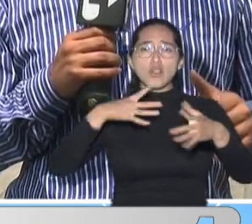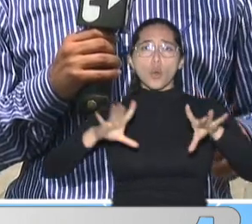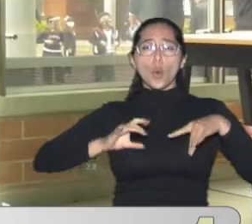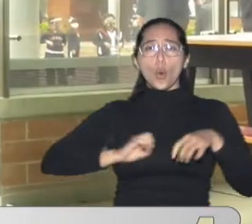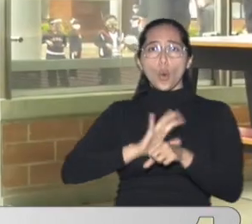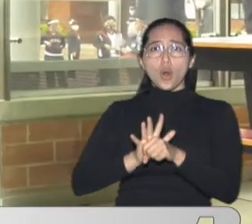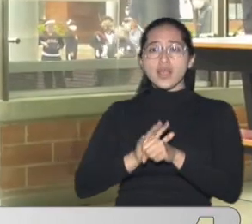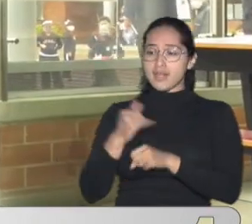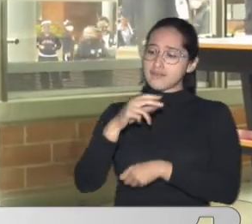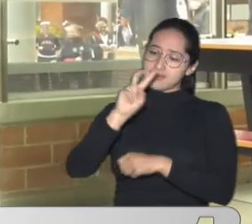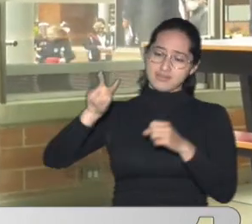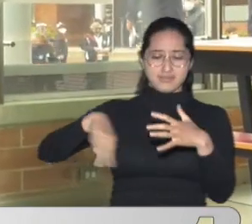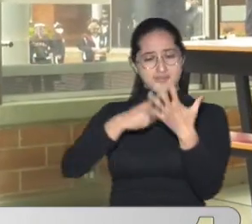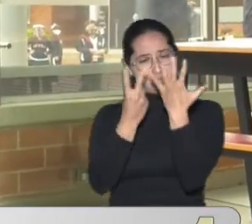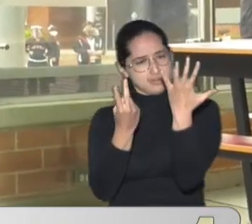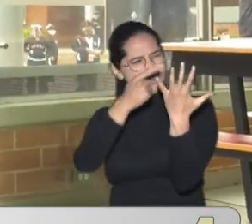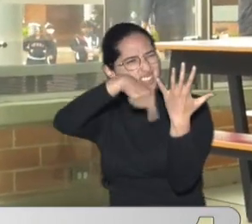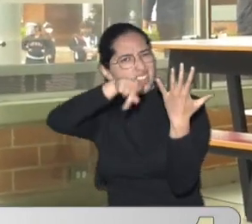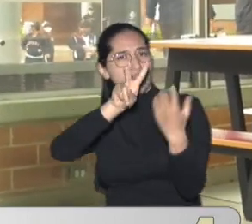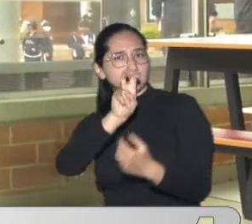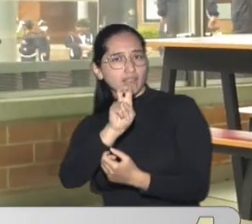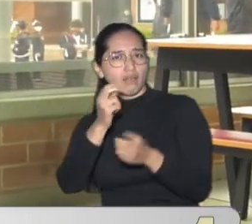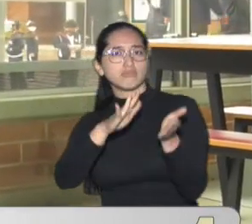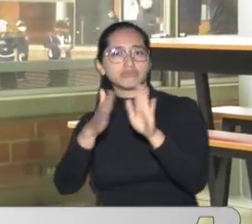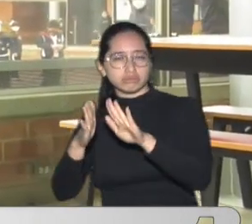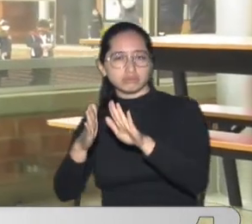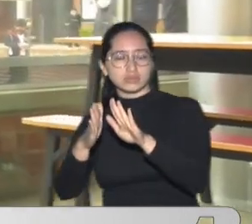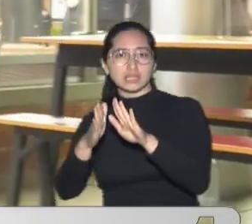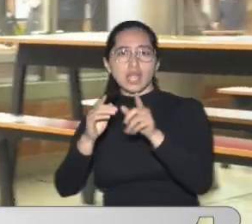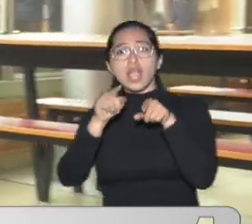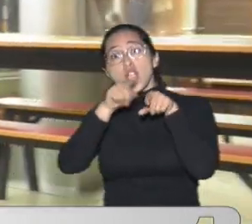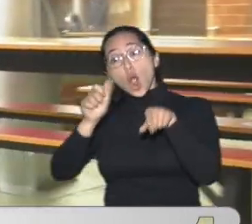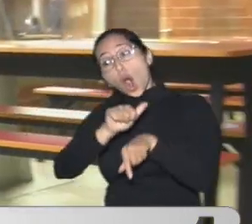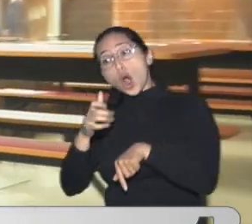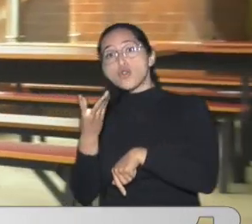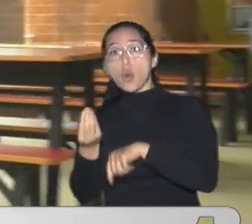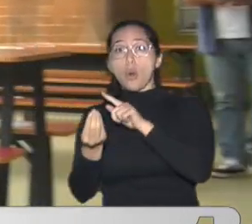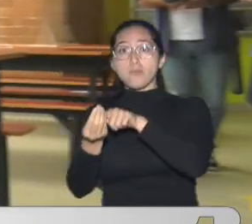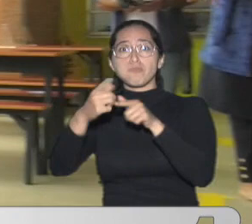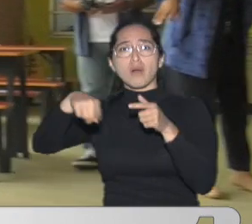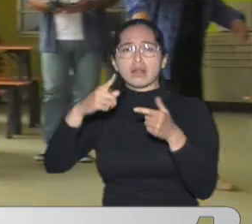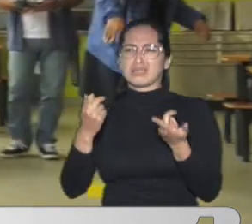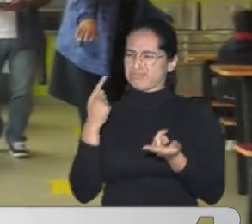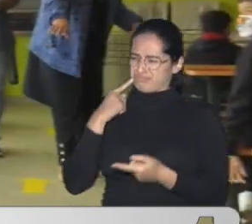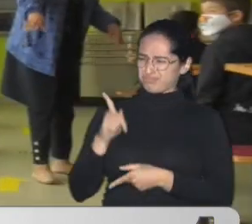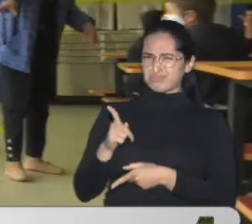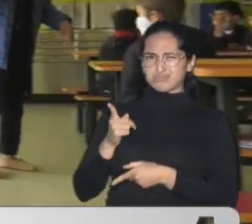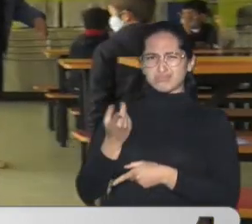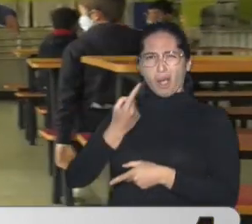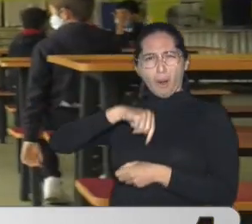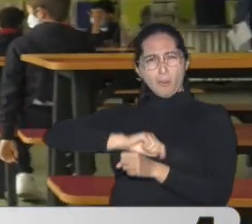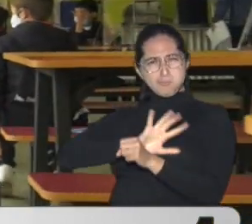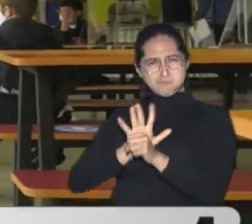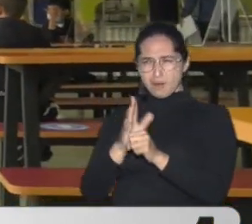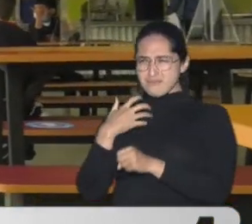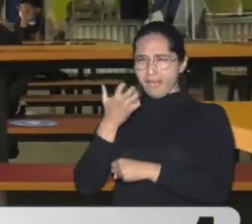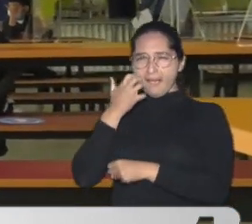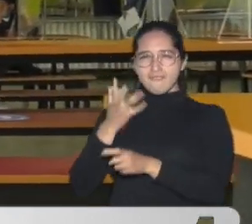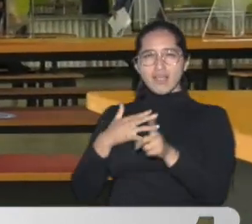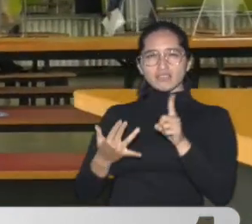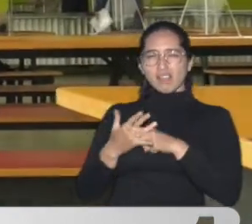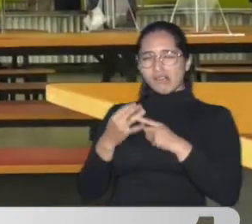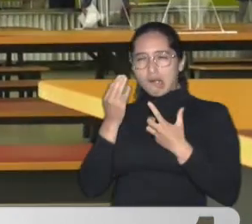tenían Comorbilidades No obstante Lo que dice La Secretaría de Salud Del Departamento Del Valle Es que se puede Continuar con la jornada